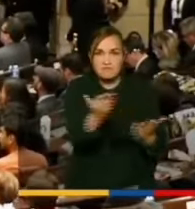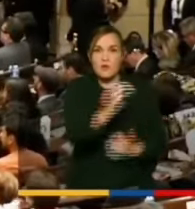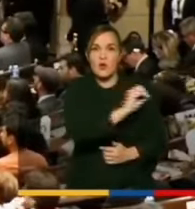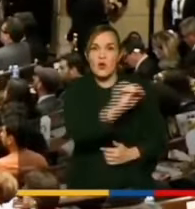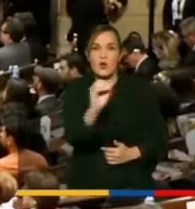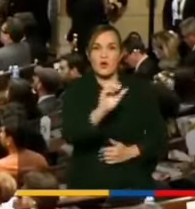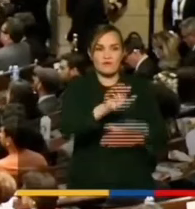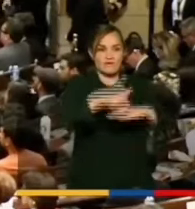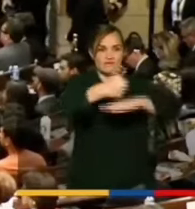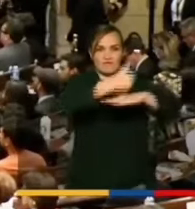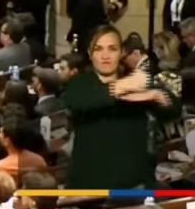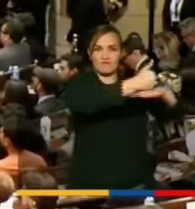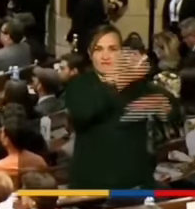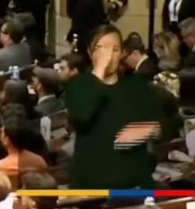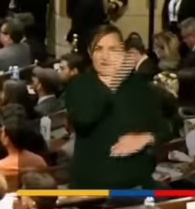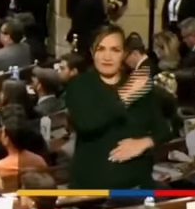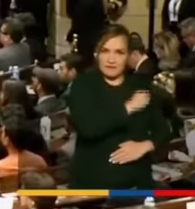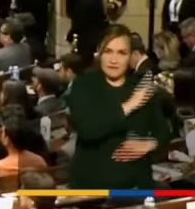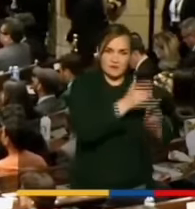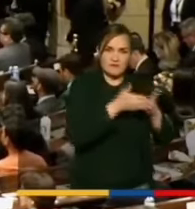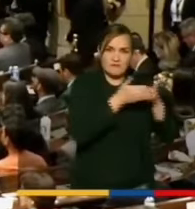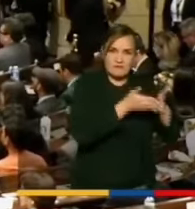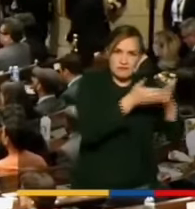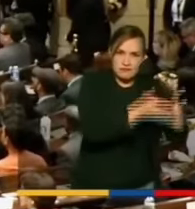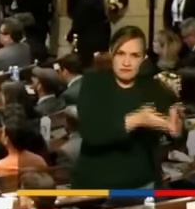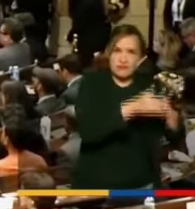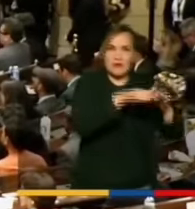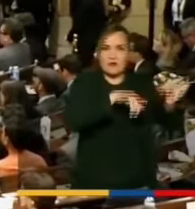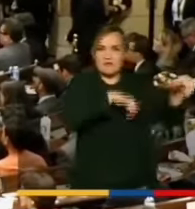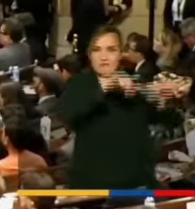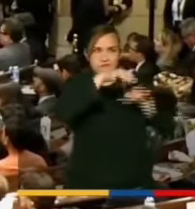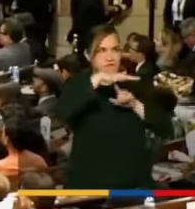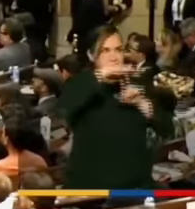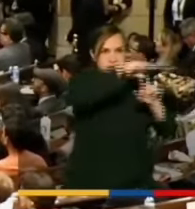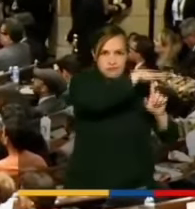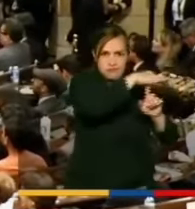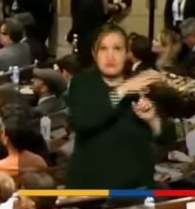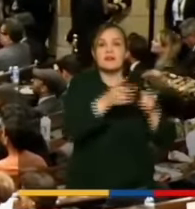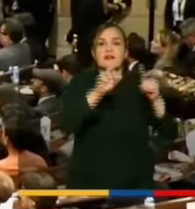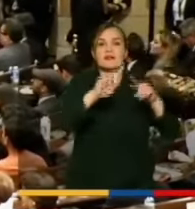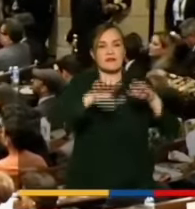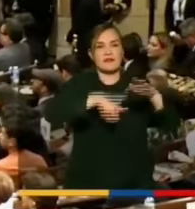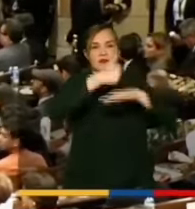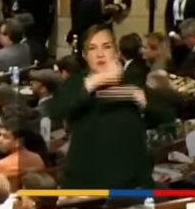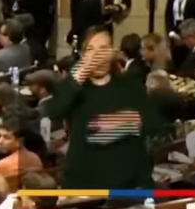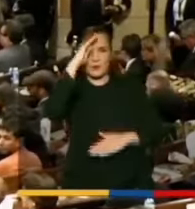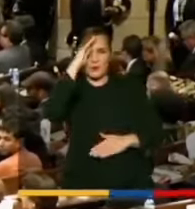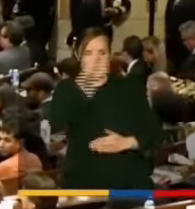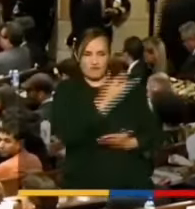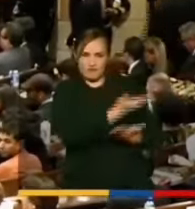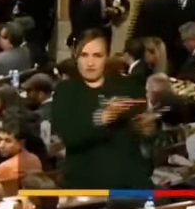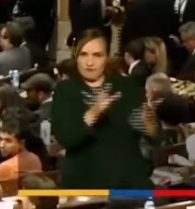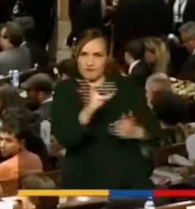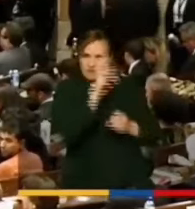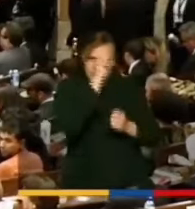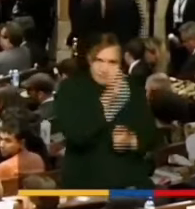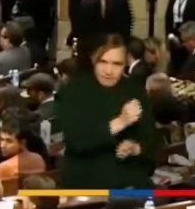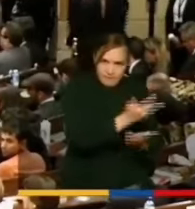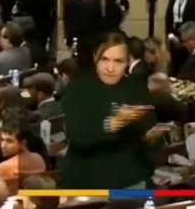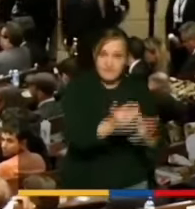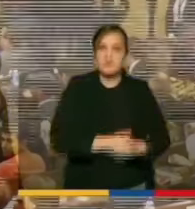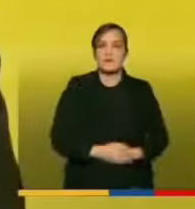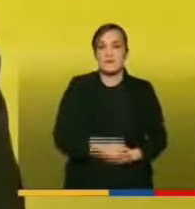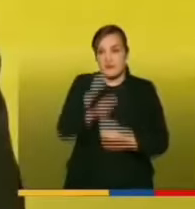Ejército Nacional, Armada Nacional, Fuerza Aérea y Director General de la Policía Nacional. Señora